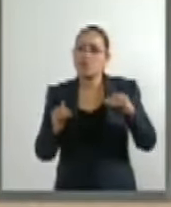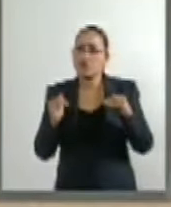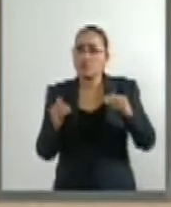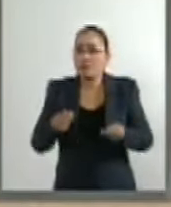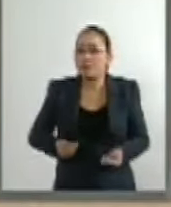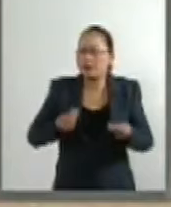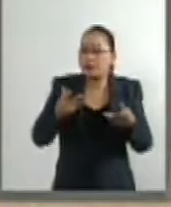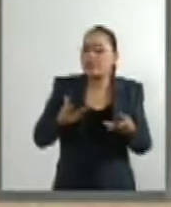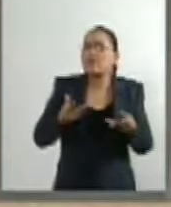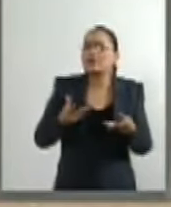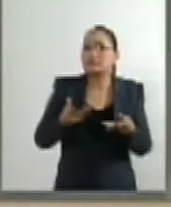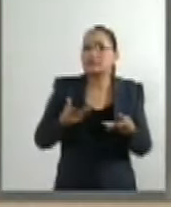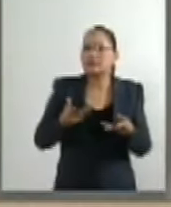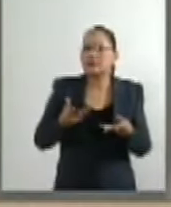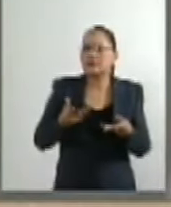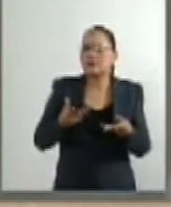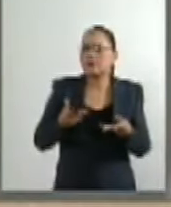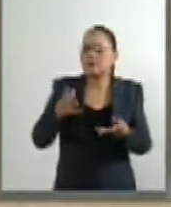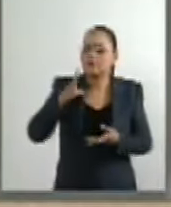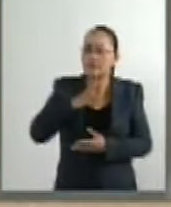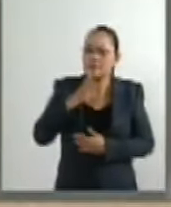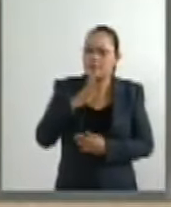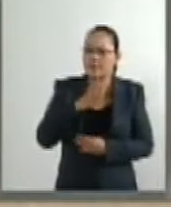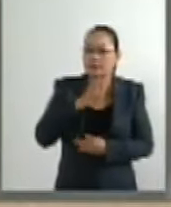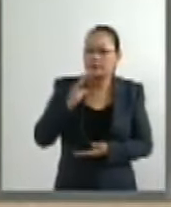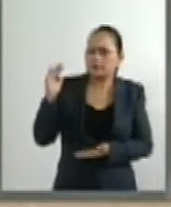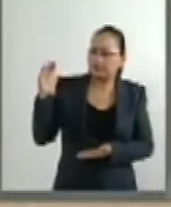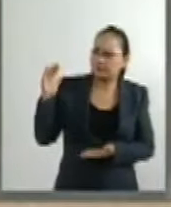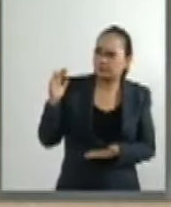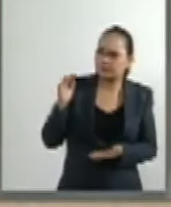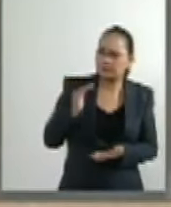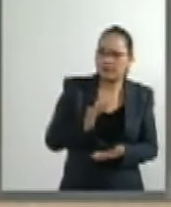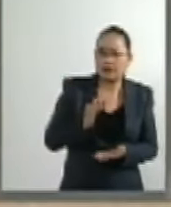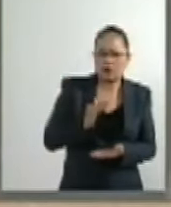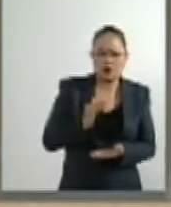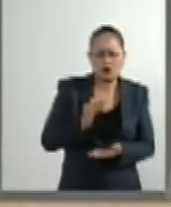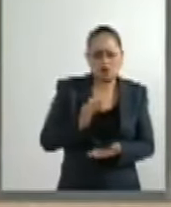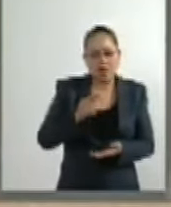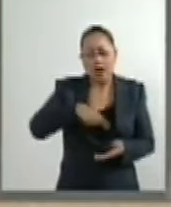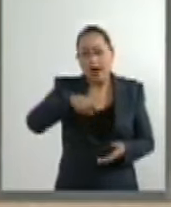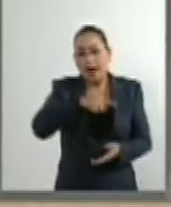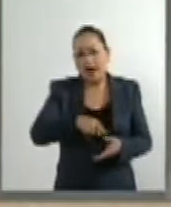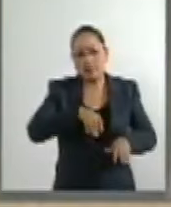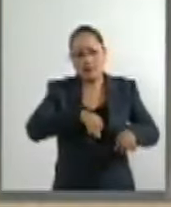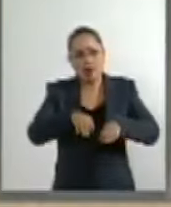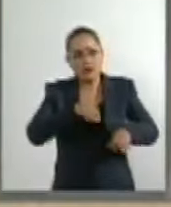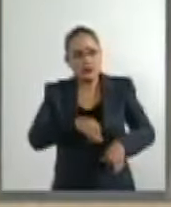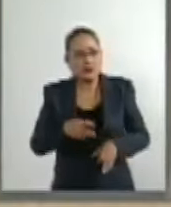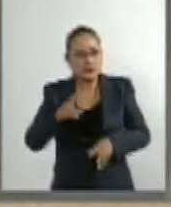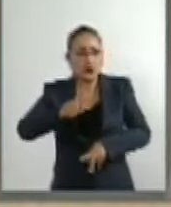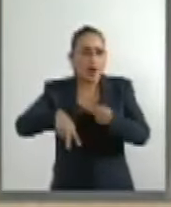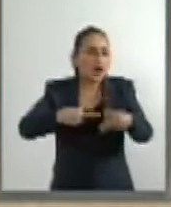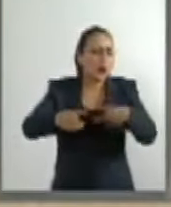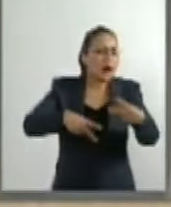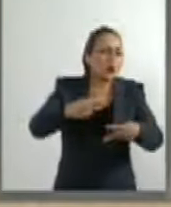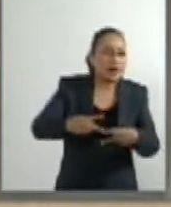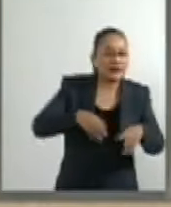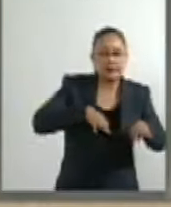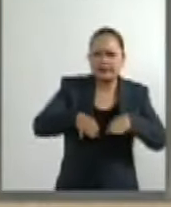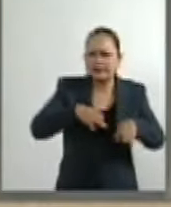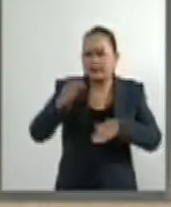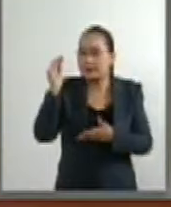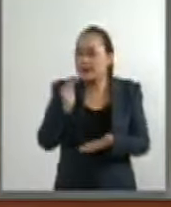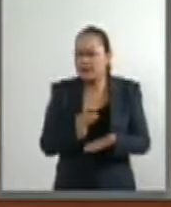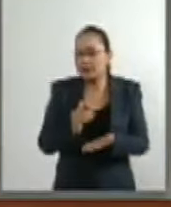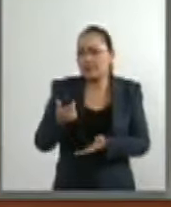resultado de la reducción en el número de días de ausentismo y la productividad disminuida en el